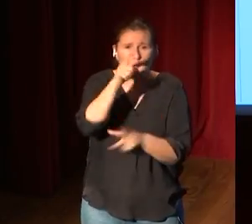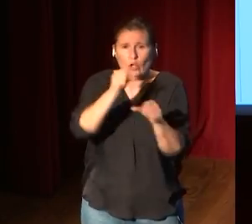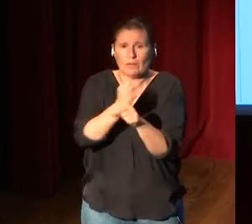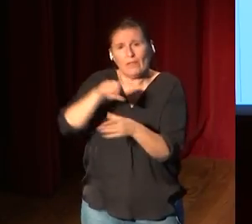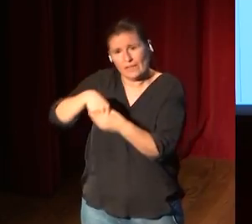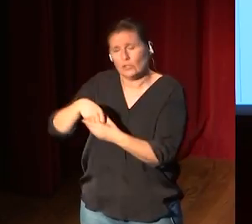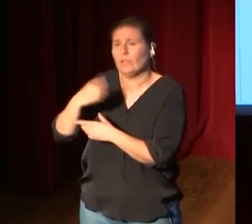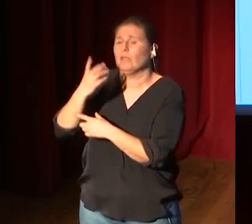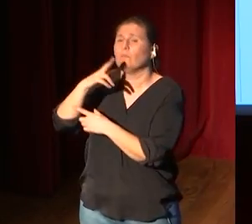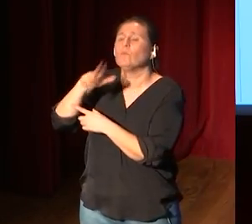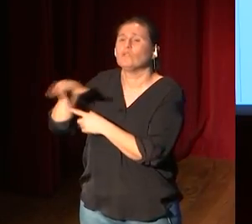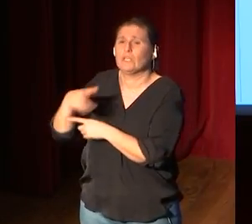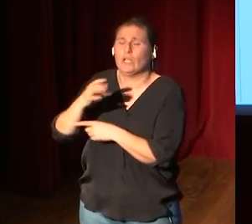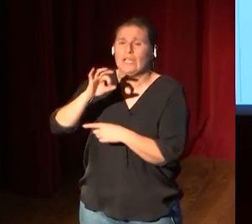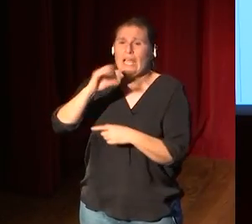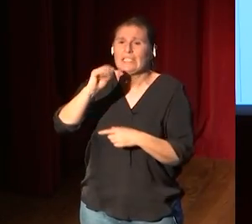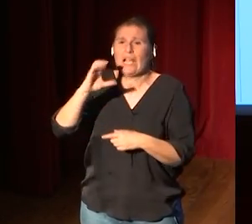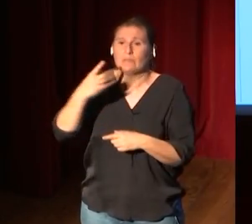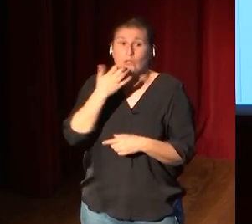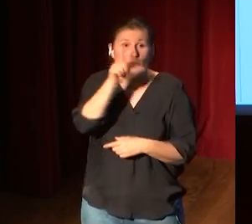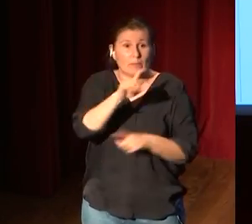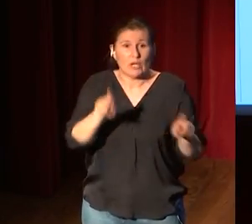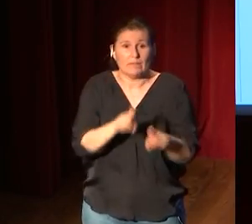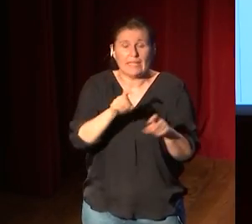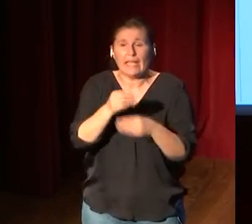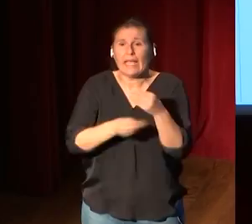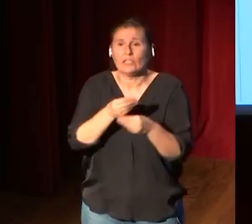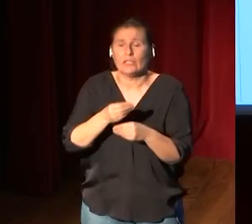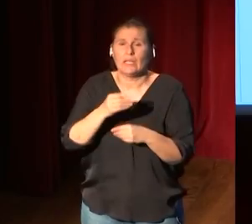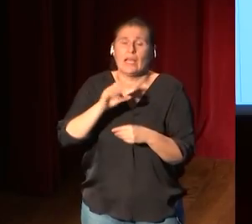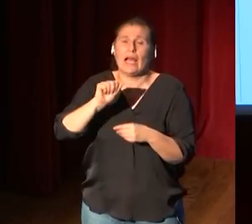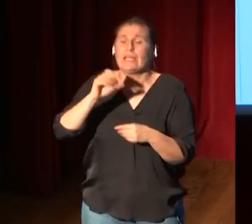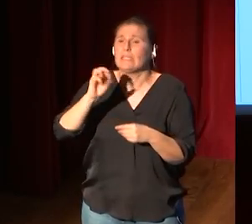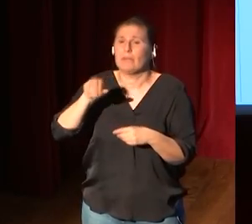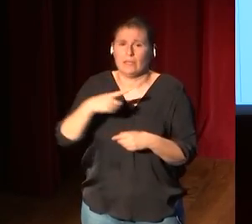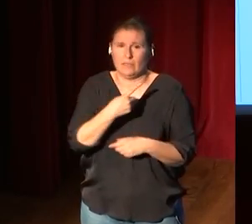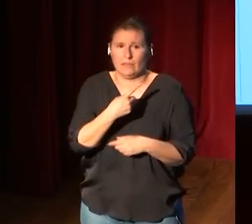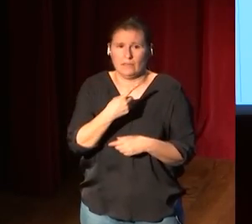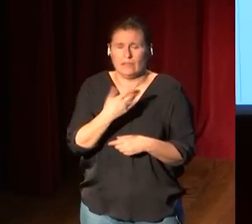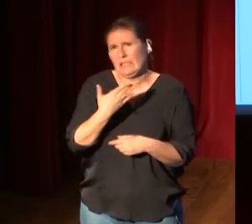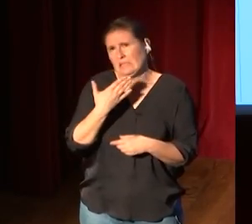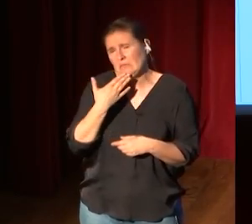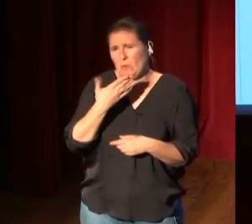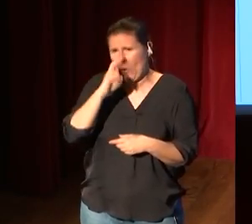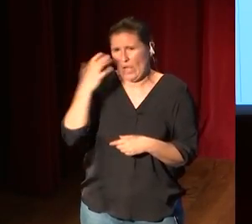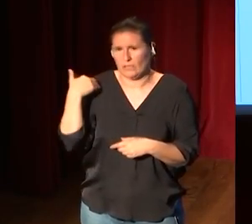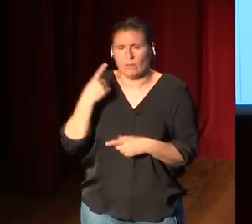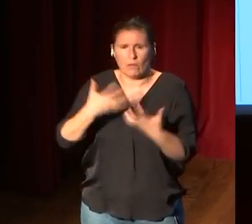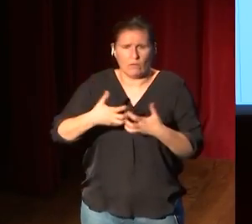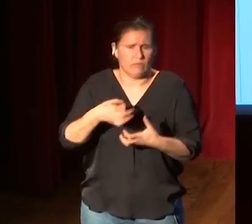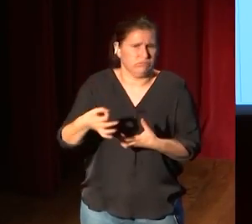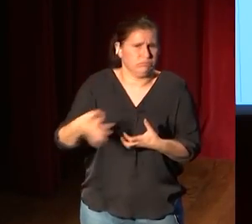del museo el SAC hecho por si hay informáticos en la sala en ASP que es una cosa como casi antigua pero funciona como un reloj